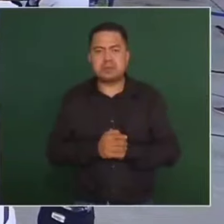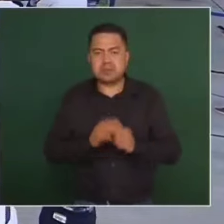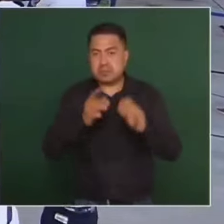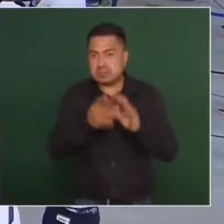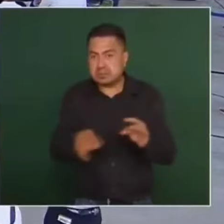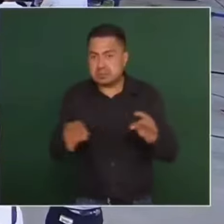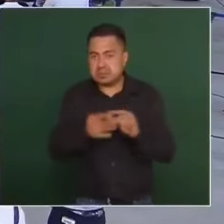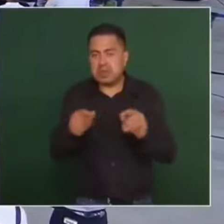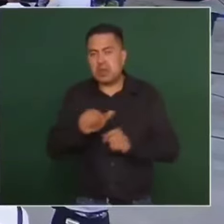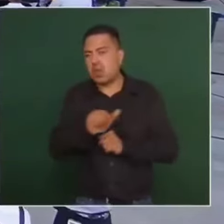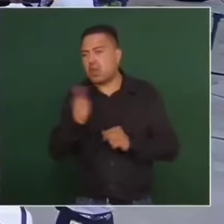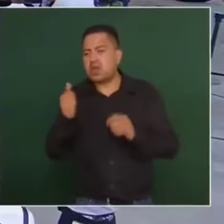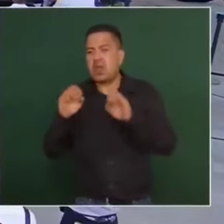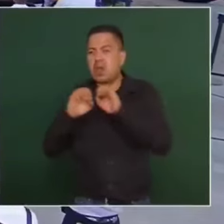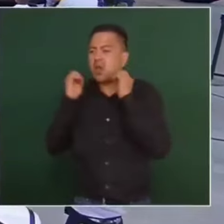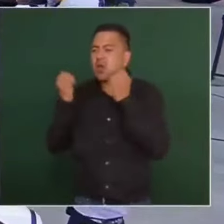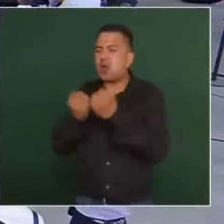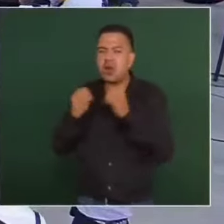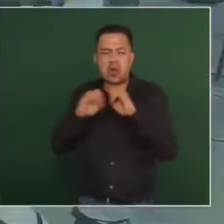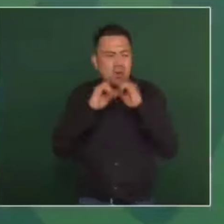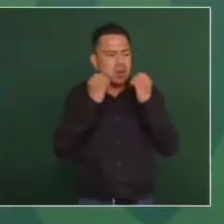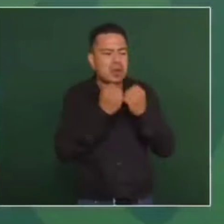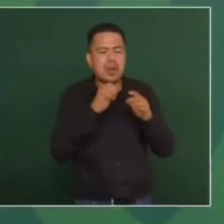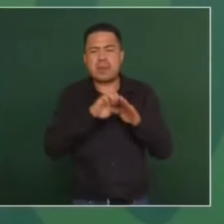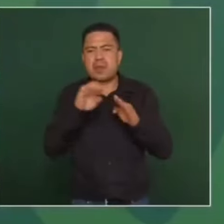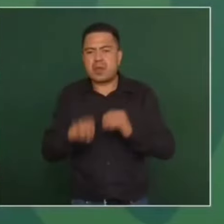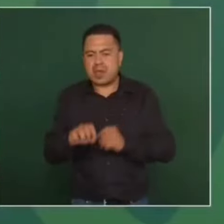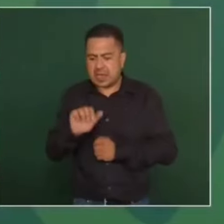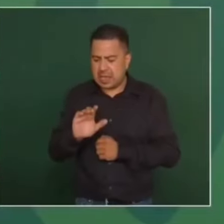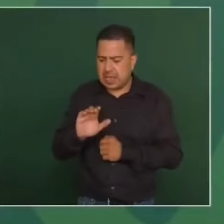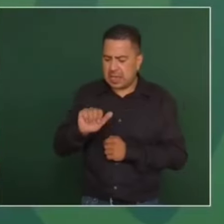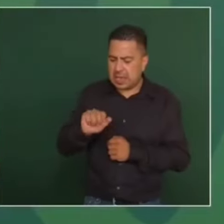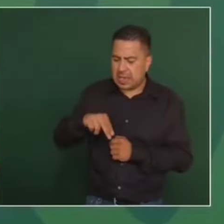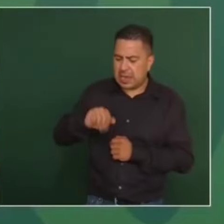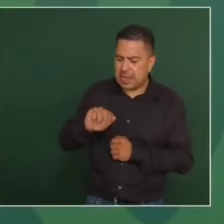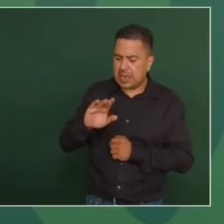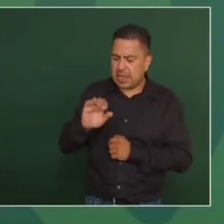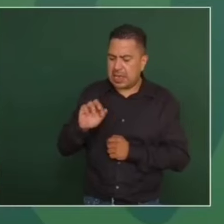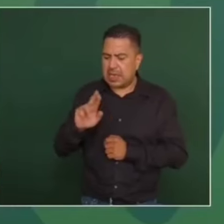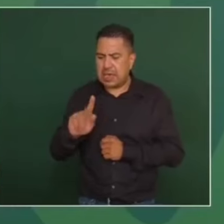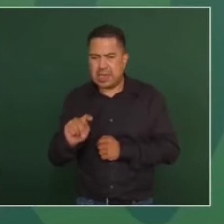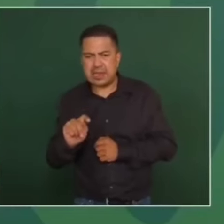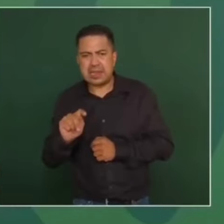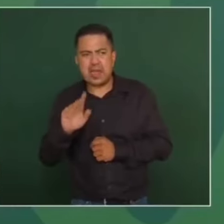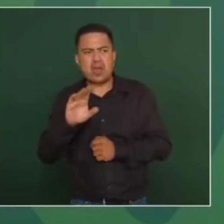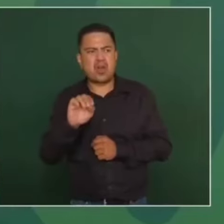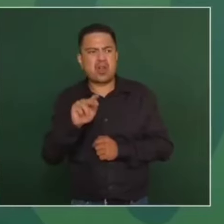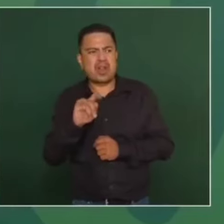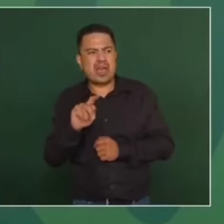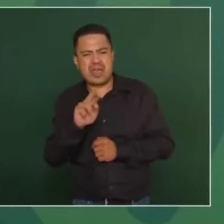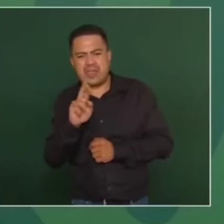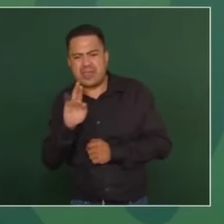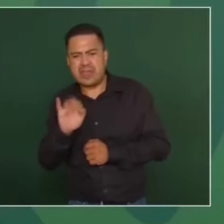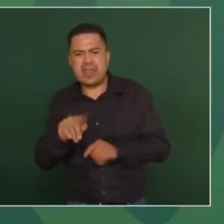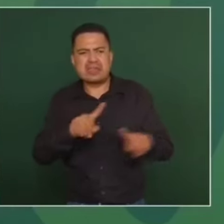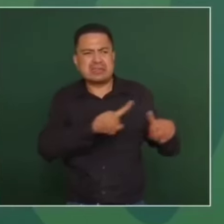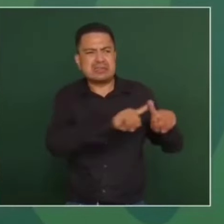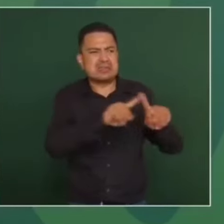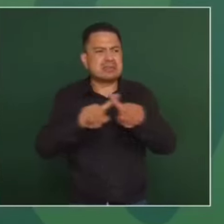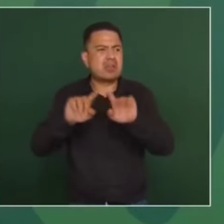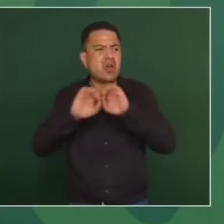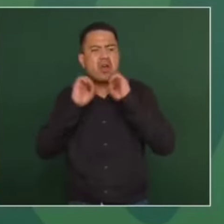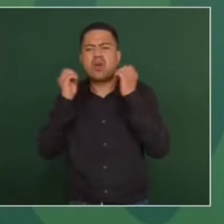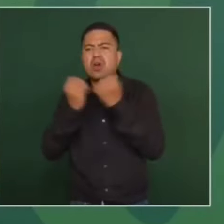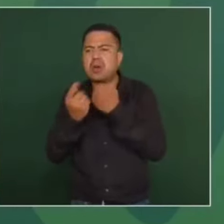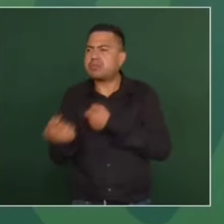Mencionar que otras organizaciones, por ejemplo, la Canacar, la Conatram y diversas organizaciones se